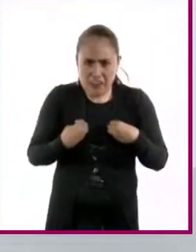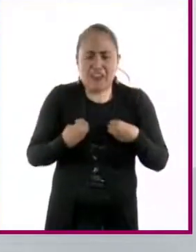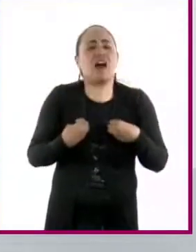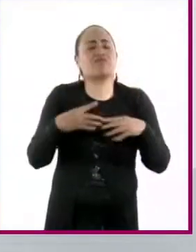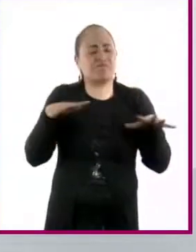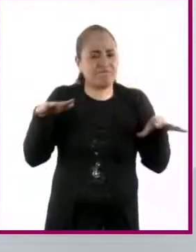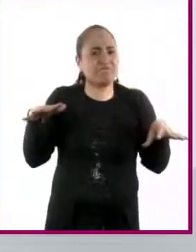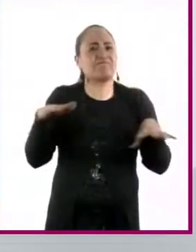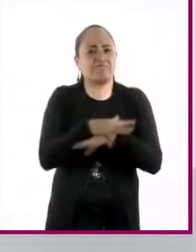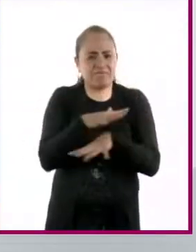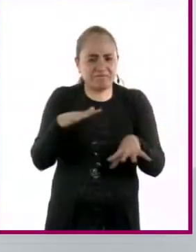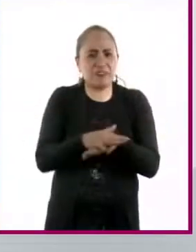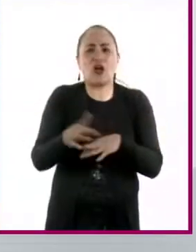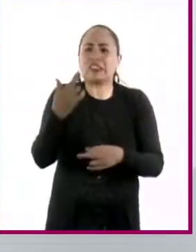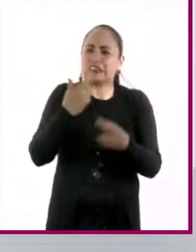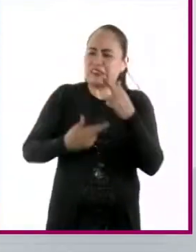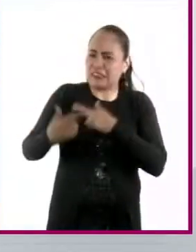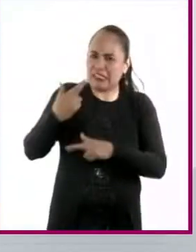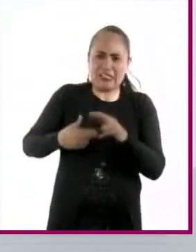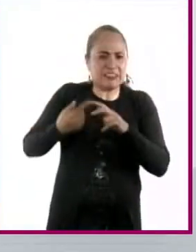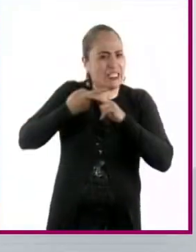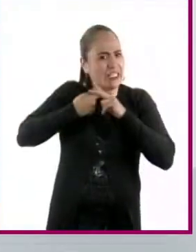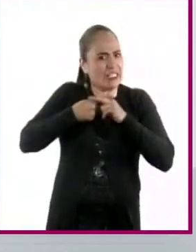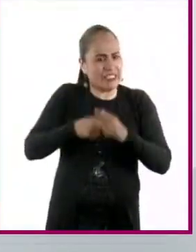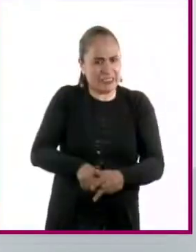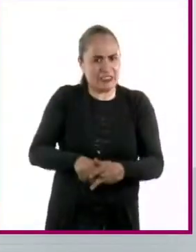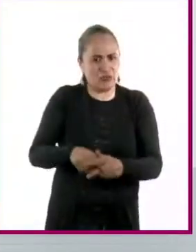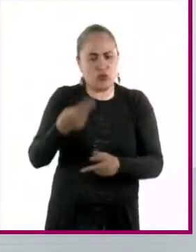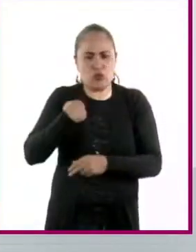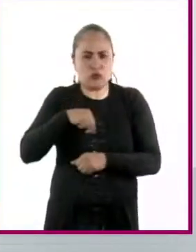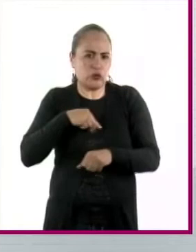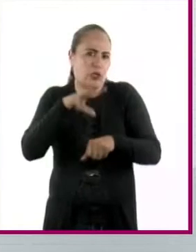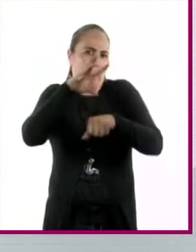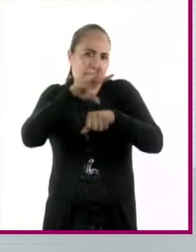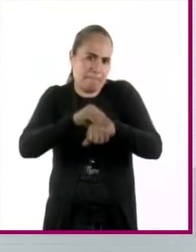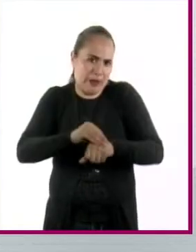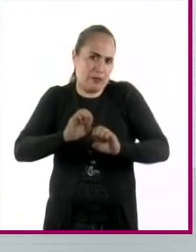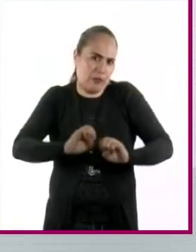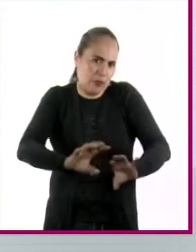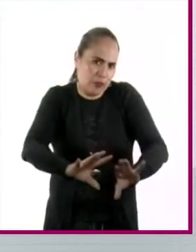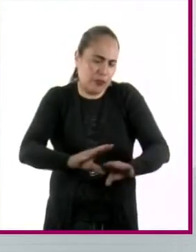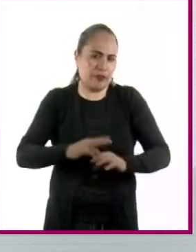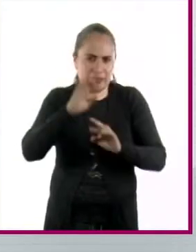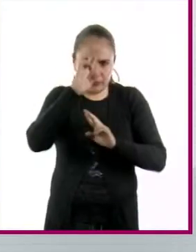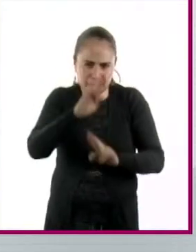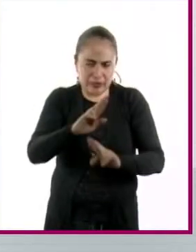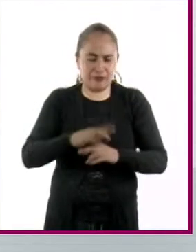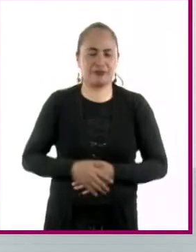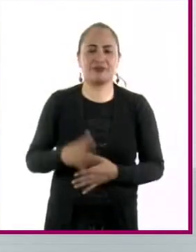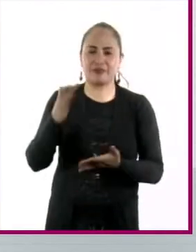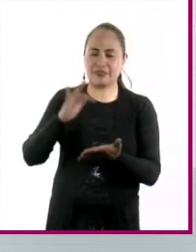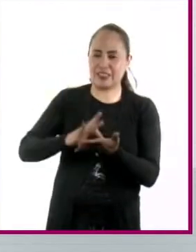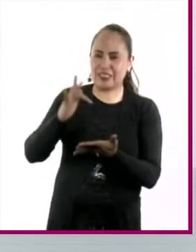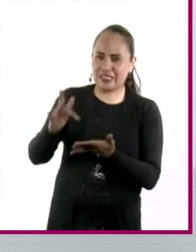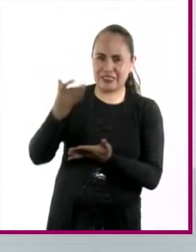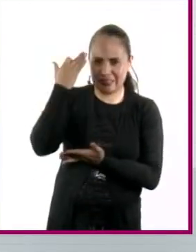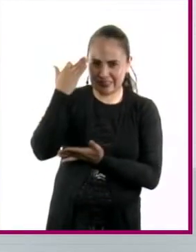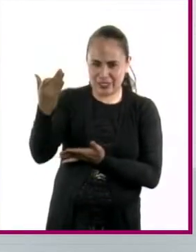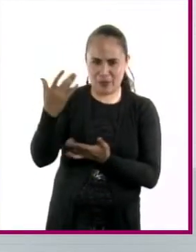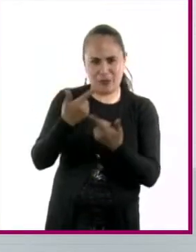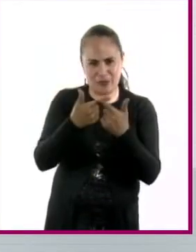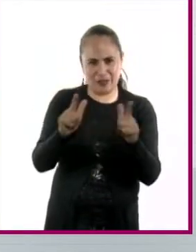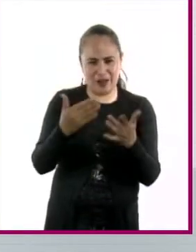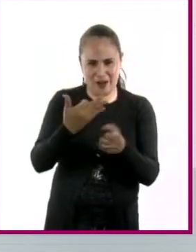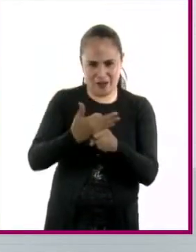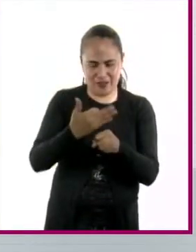la vida regresa a su lugar si le damos la oportunidad. Muchas gracias por dedicarnos tu tiempo. ¿Con qué te gustaría cerrar esta